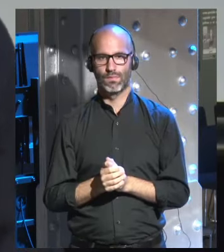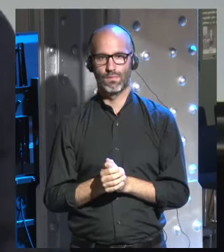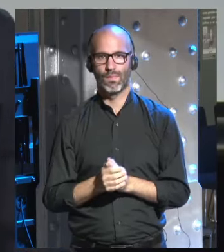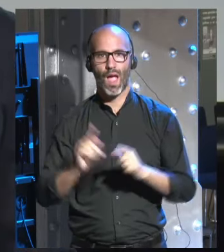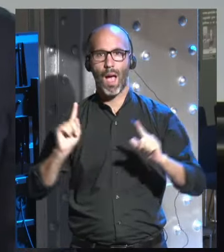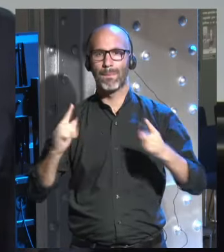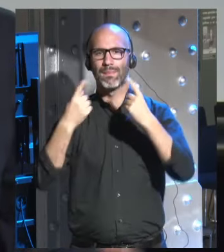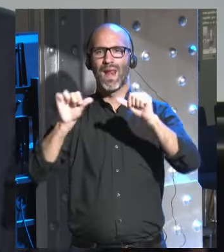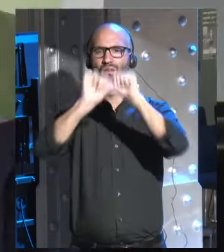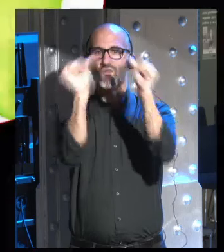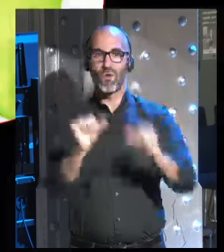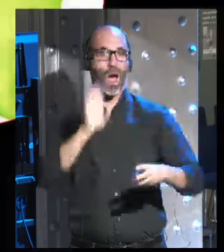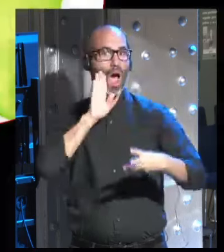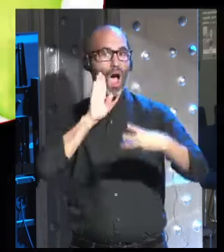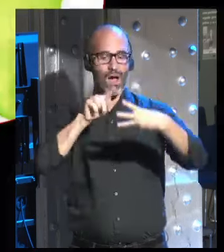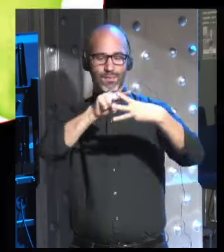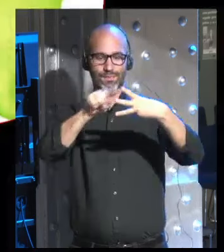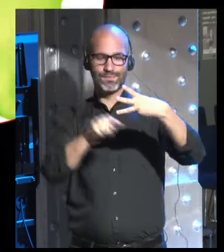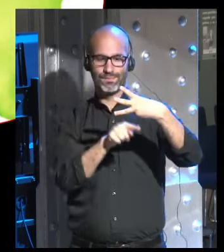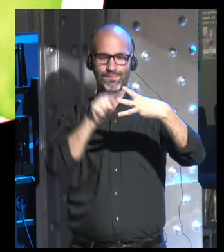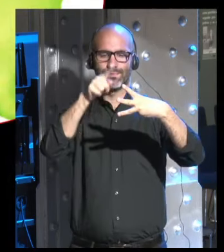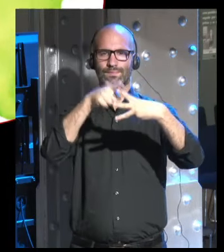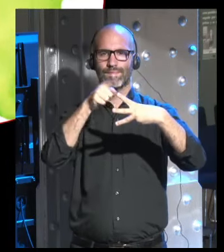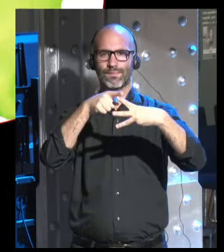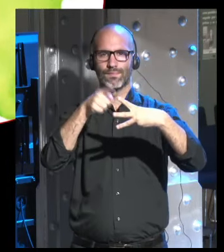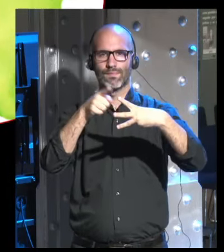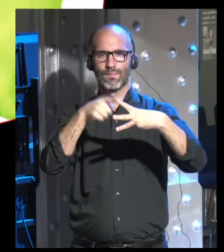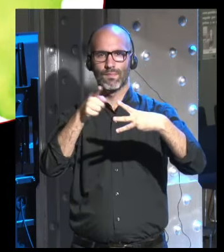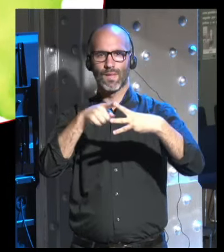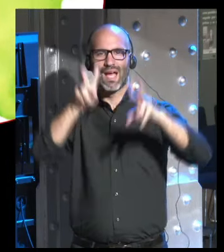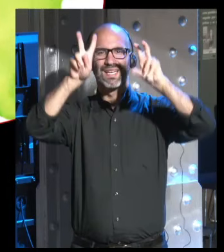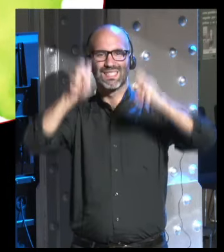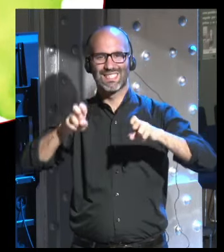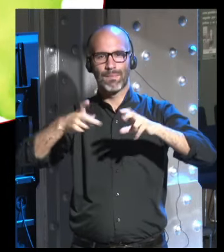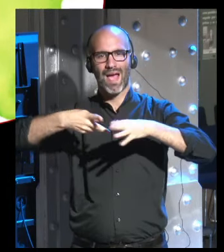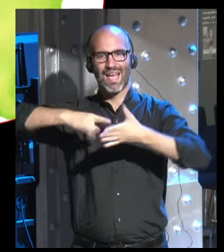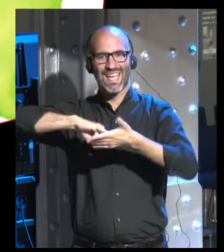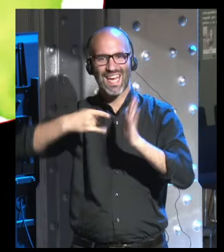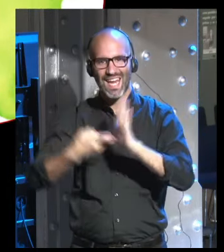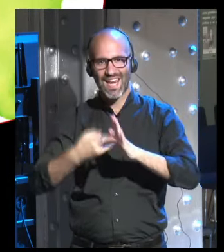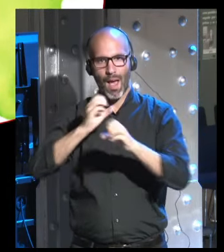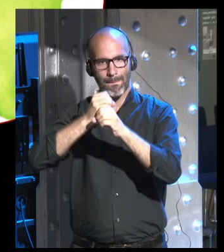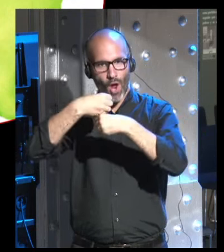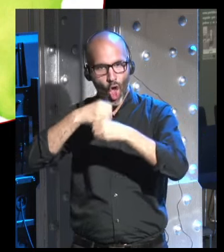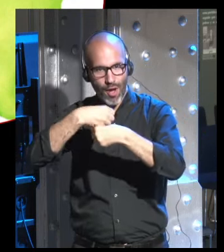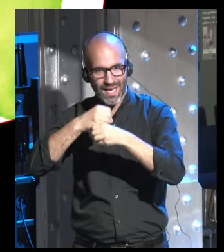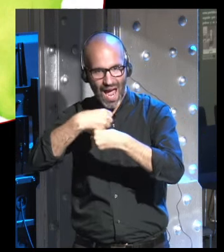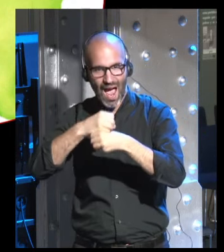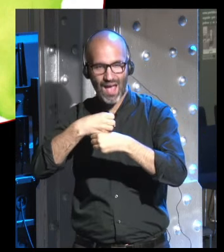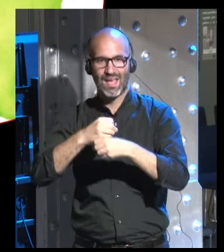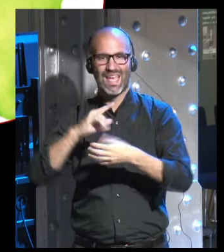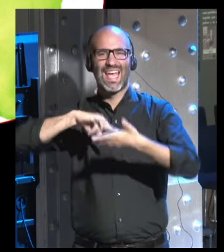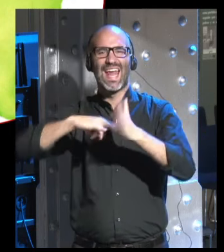La primera forma es a través de lo que se llama la ingeniería biológica. La ingeniería